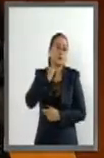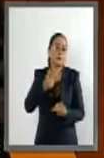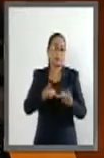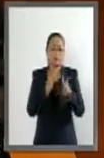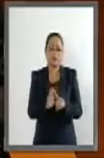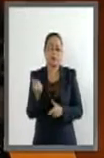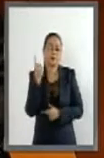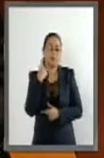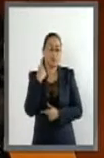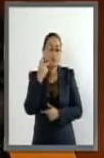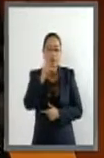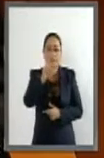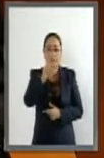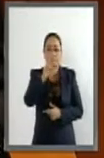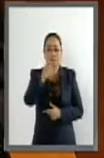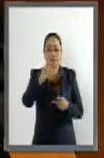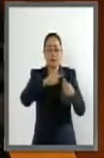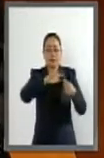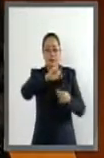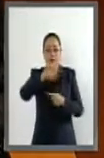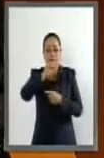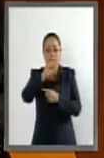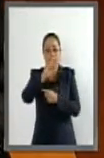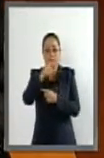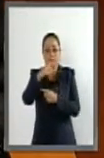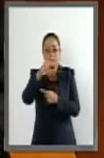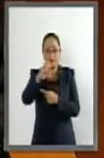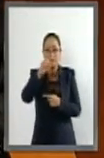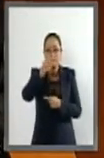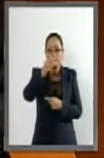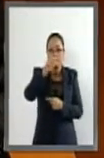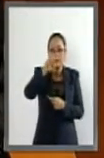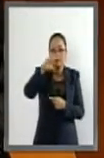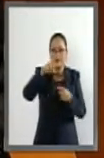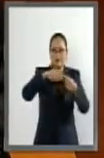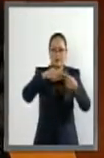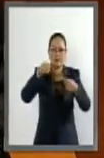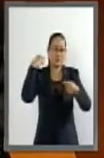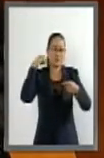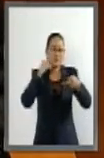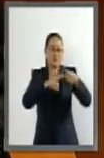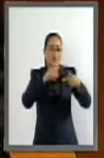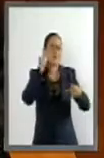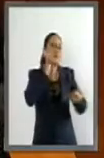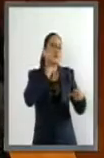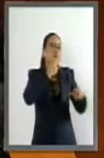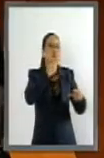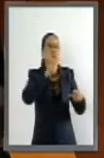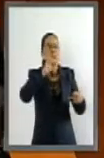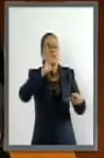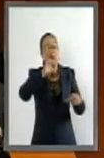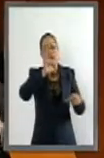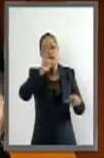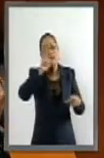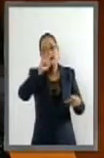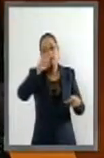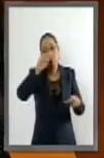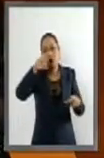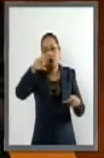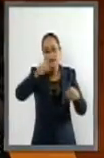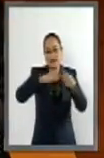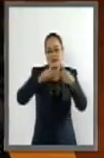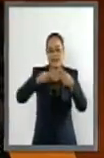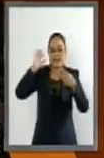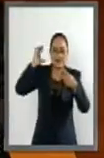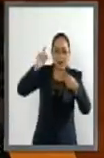Parlamentario del PRI, Jorge Toledo, de Oaxaca, y el senador Roberto Alvores, de Chiapas, encuentran en sus